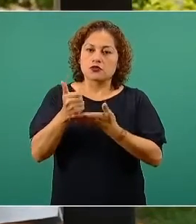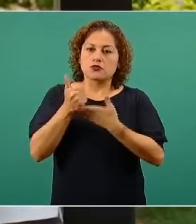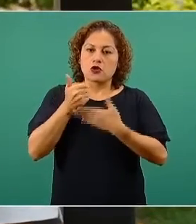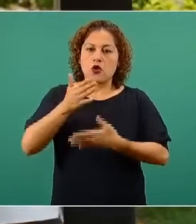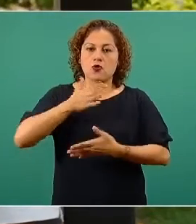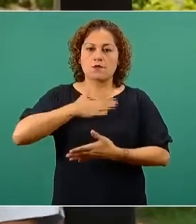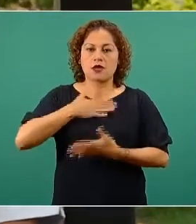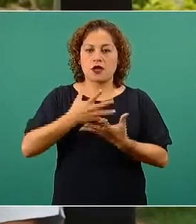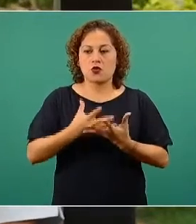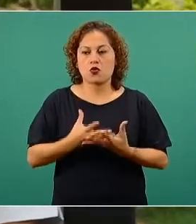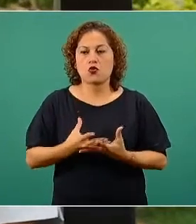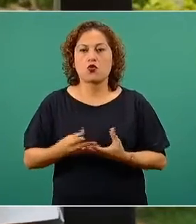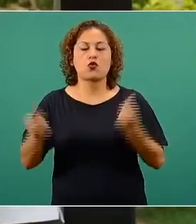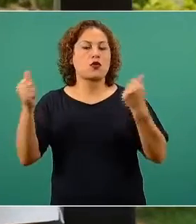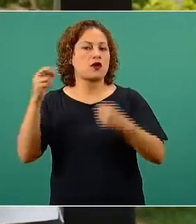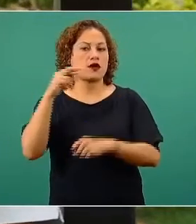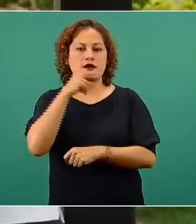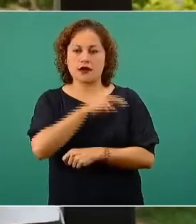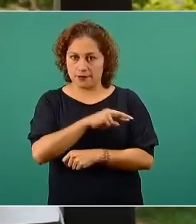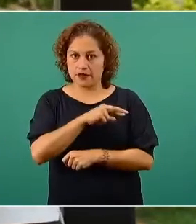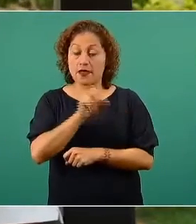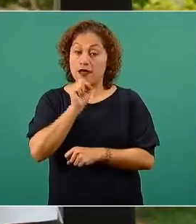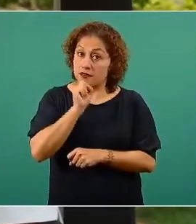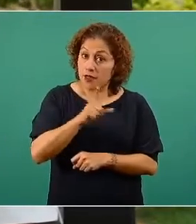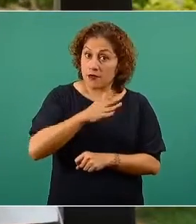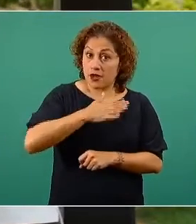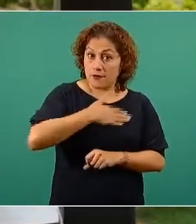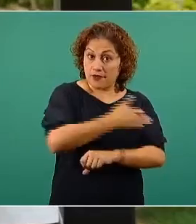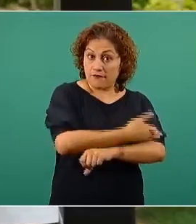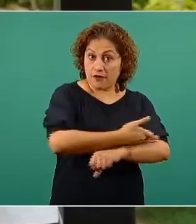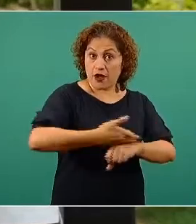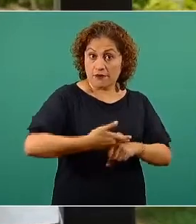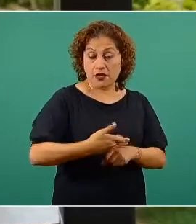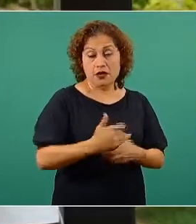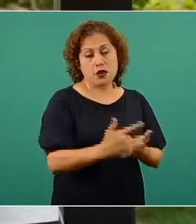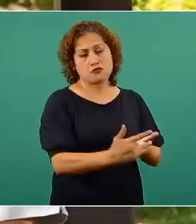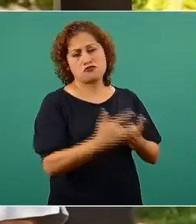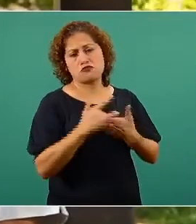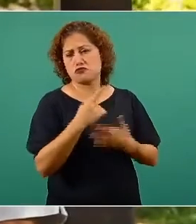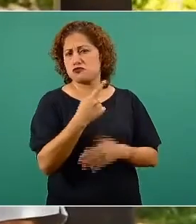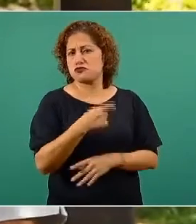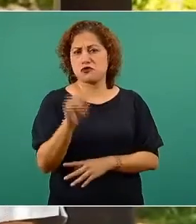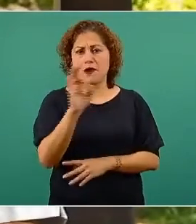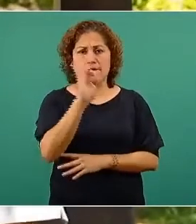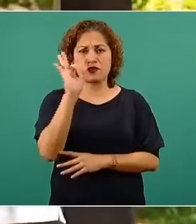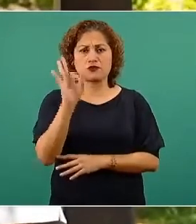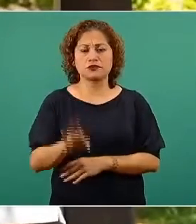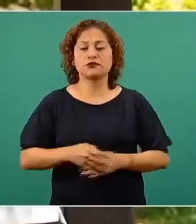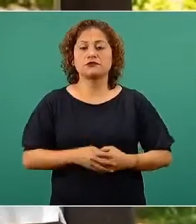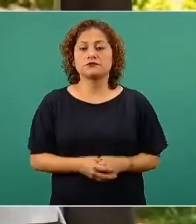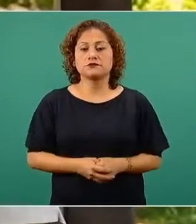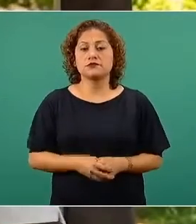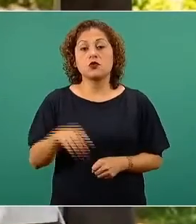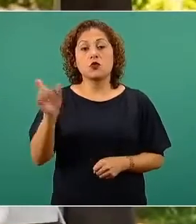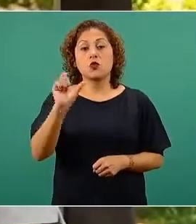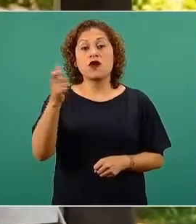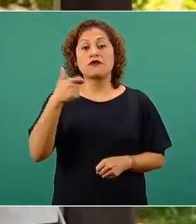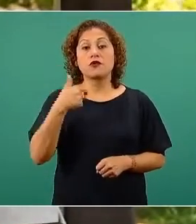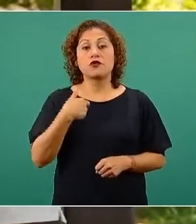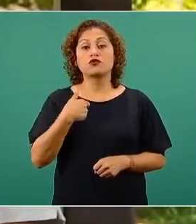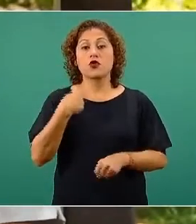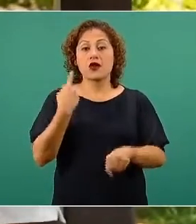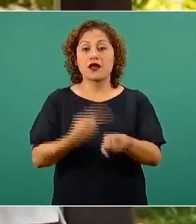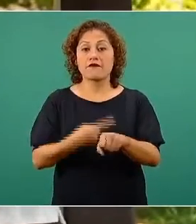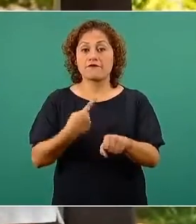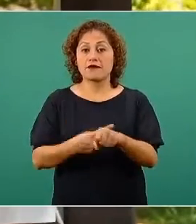muy rápida. Por parte de la familia fue un apoyo al 100%. Desde la fecha que salí del COVID, que fue